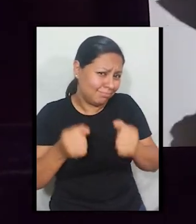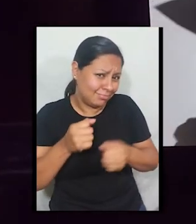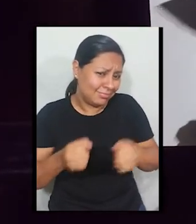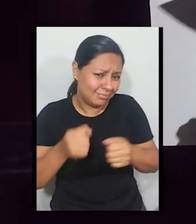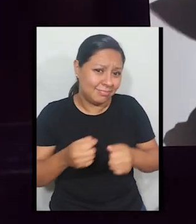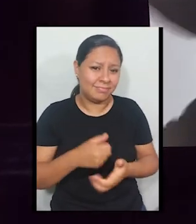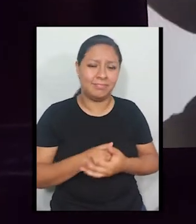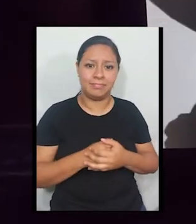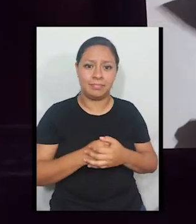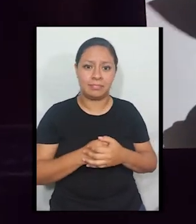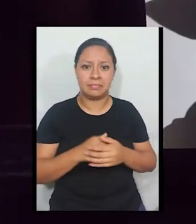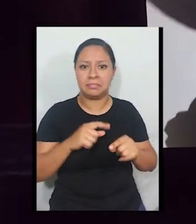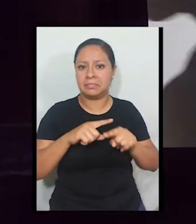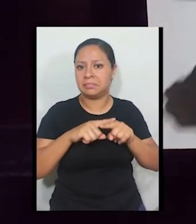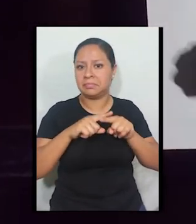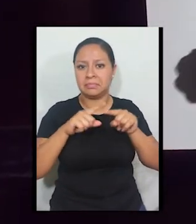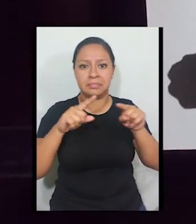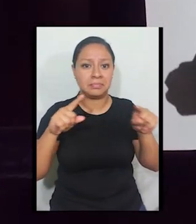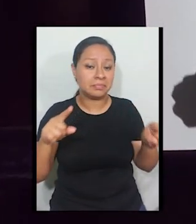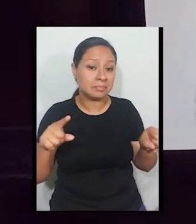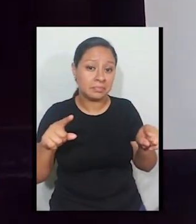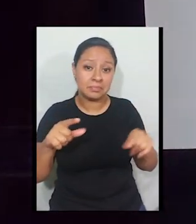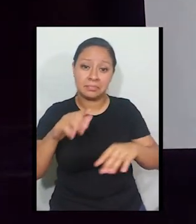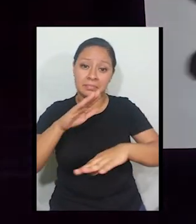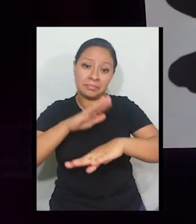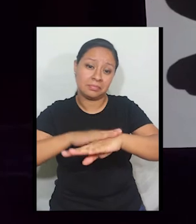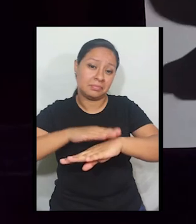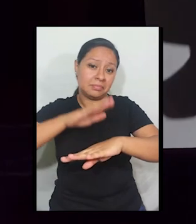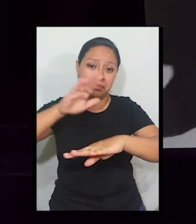pero era muy tarde